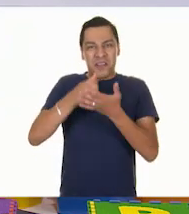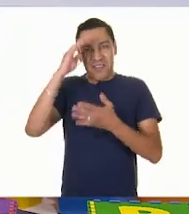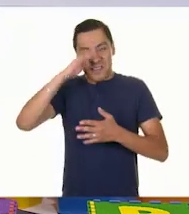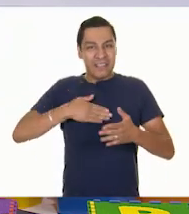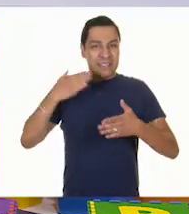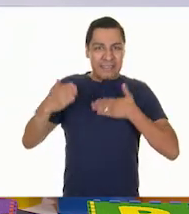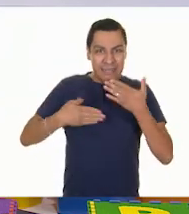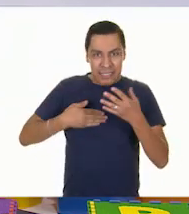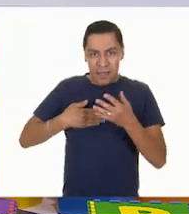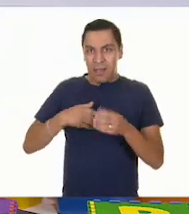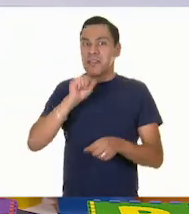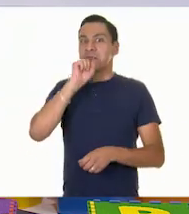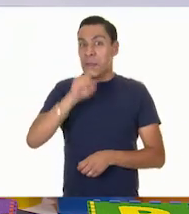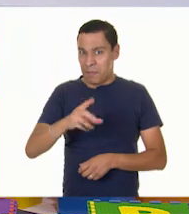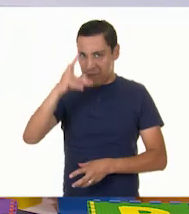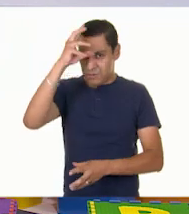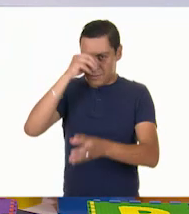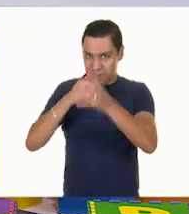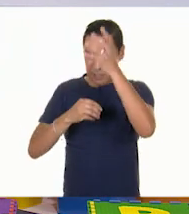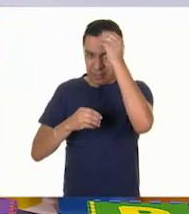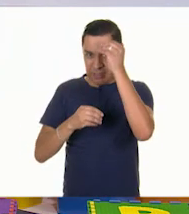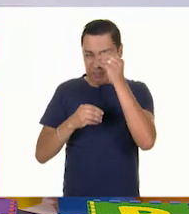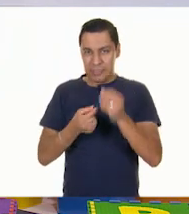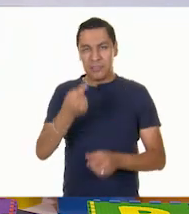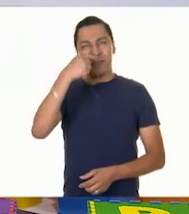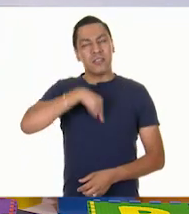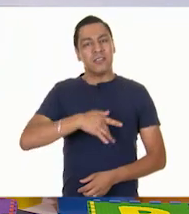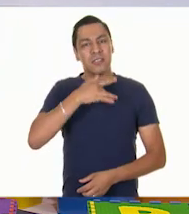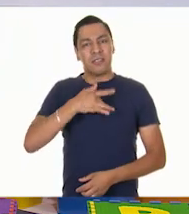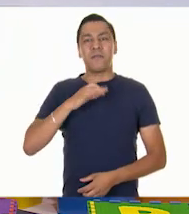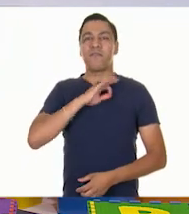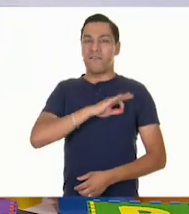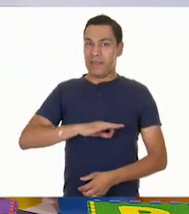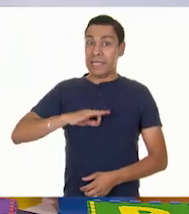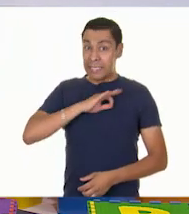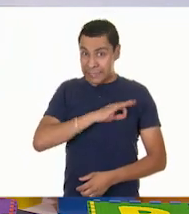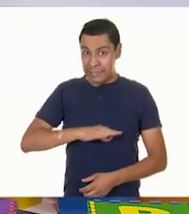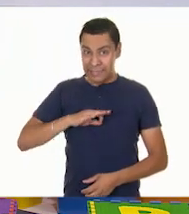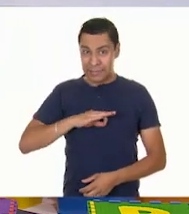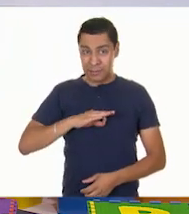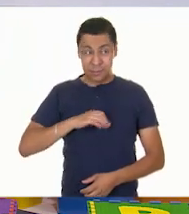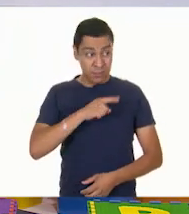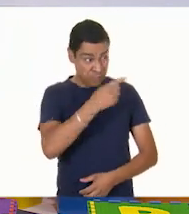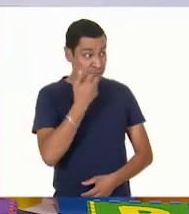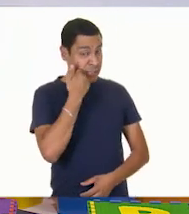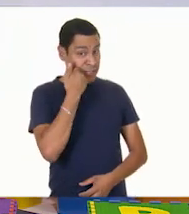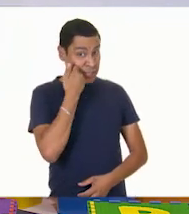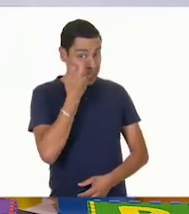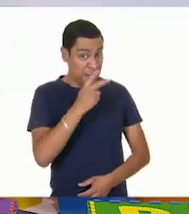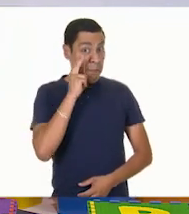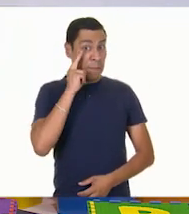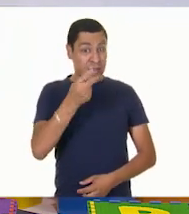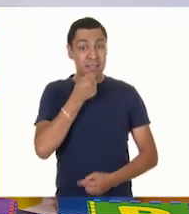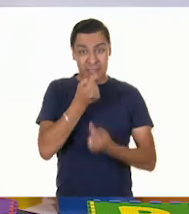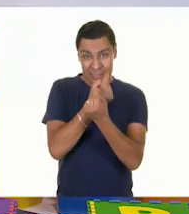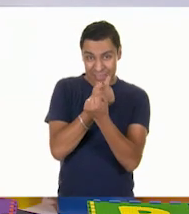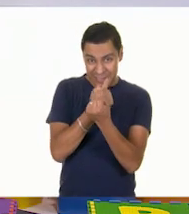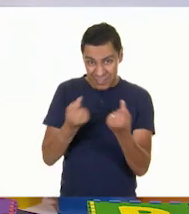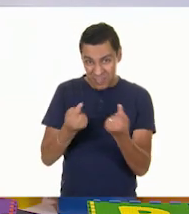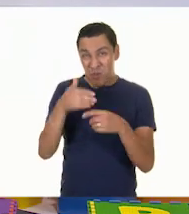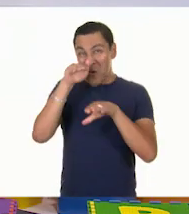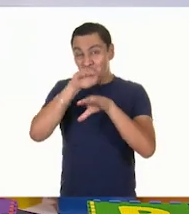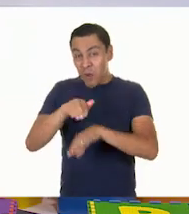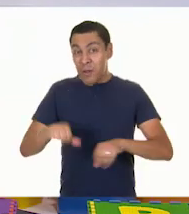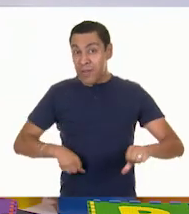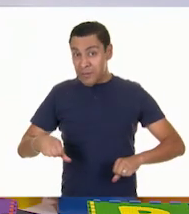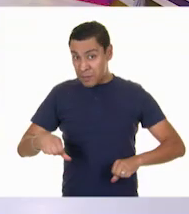aprendizaje, pero sobre todo nos hacen sentir muy felices. Pepe, ¿te gustaría ver lo que opinan algunas niñas y niños sobre qué es